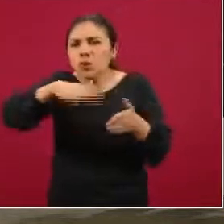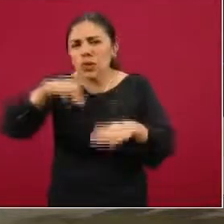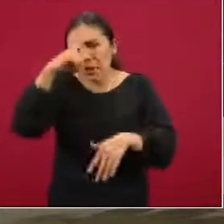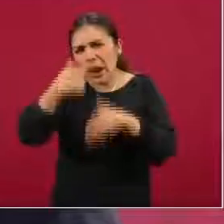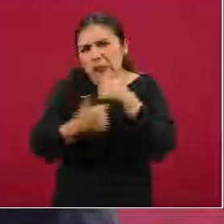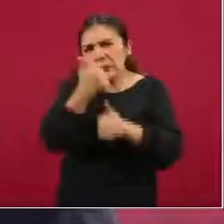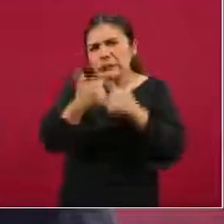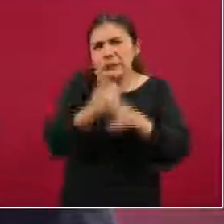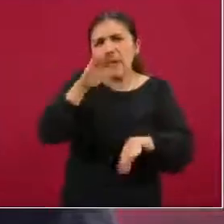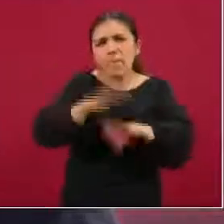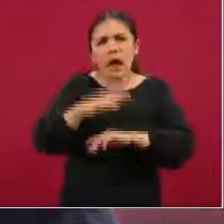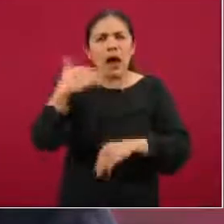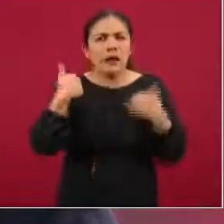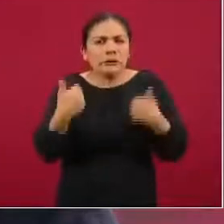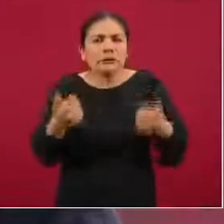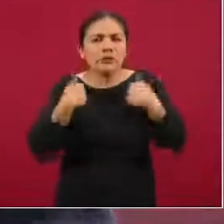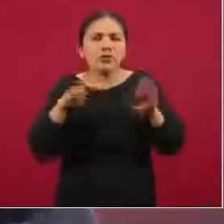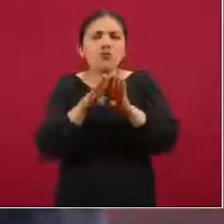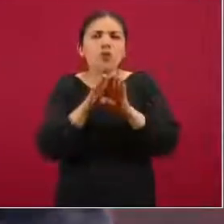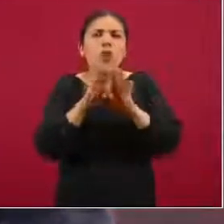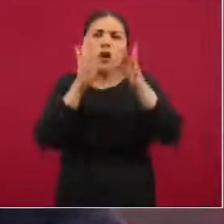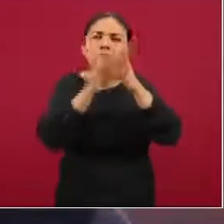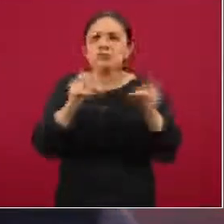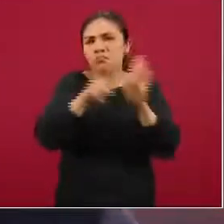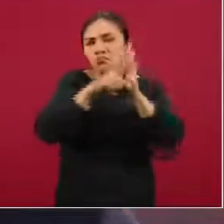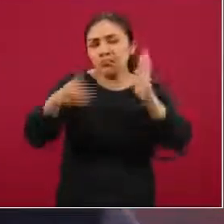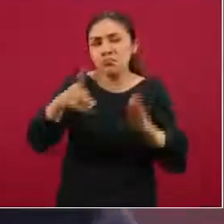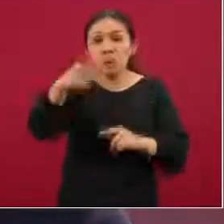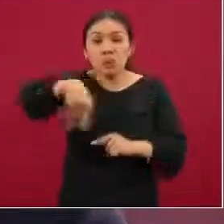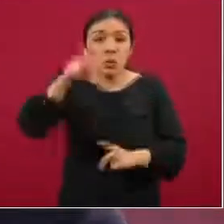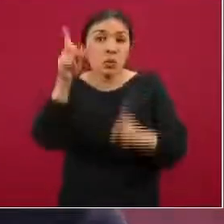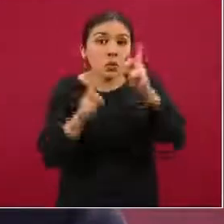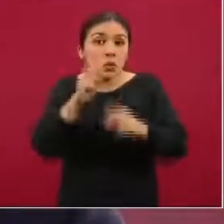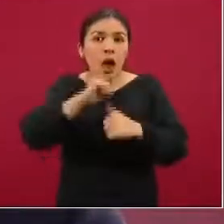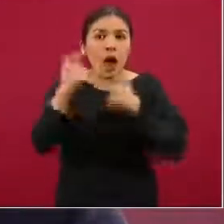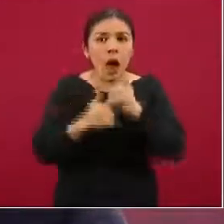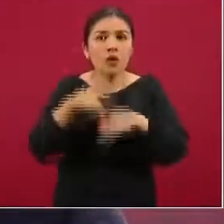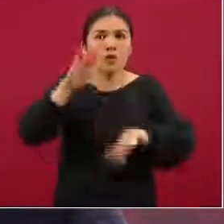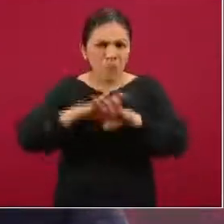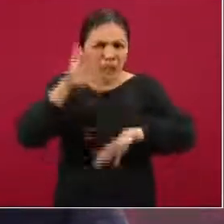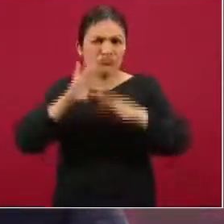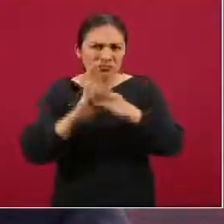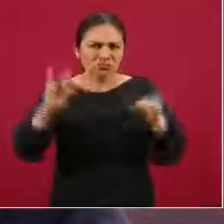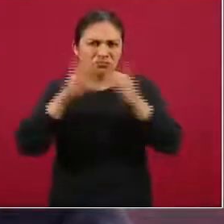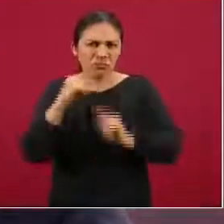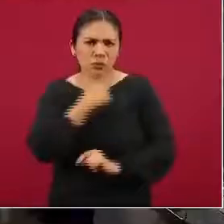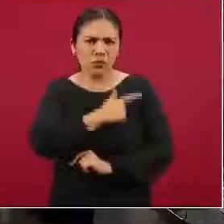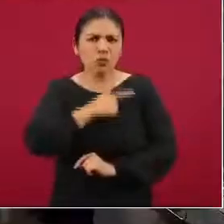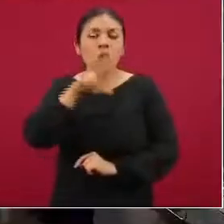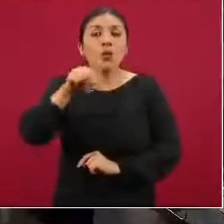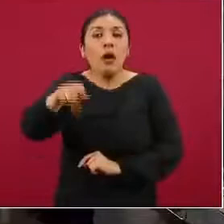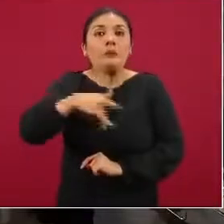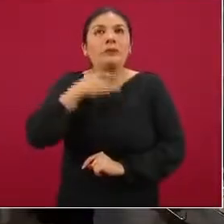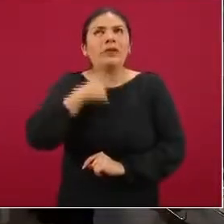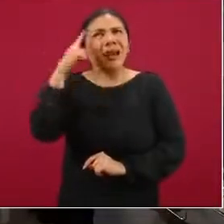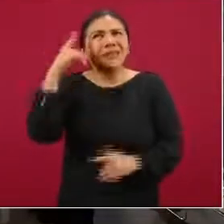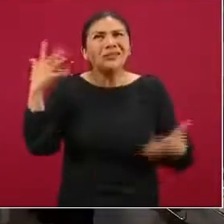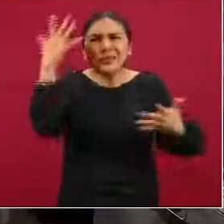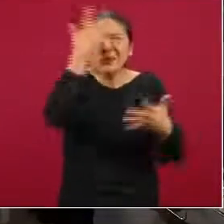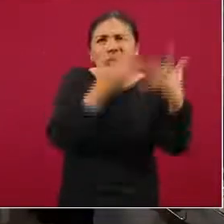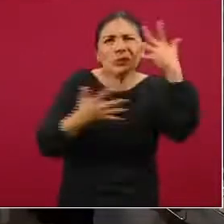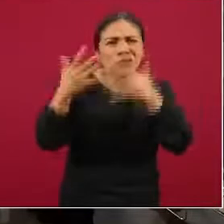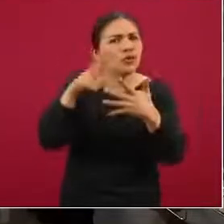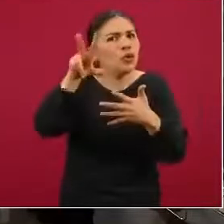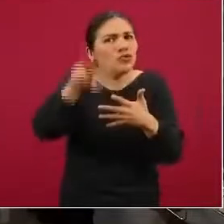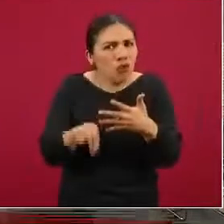para precisar en sus notas y estamos abiertos a cualquier aclaración que haya lugar, para no confundir, específicamente